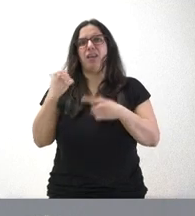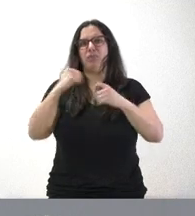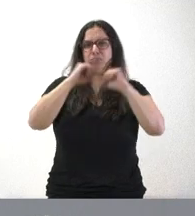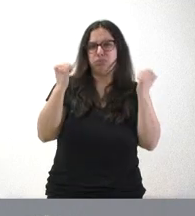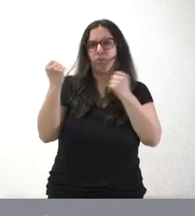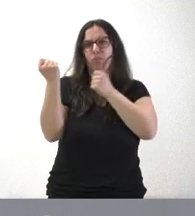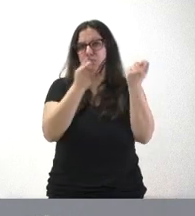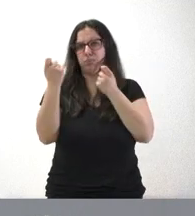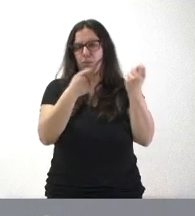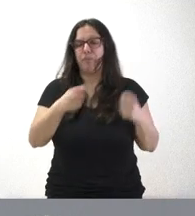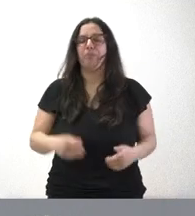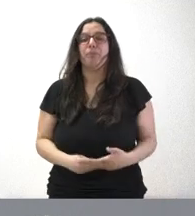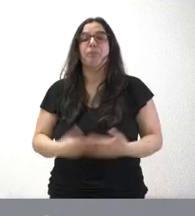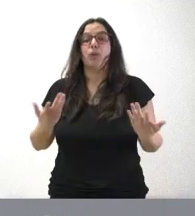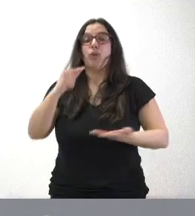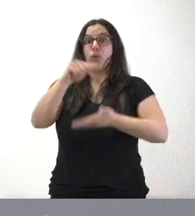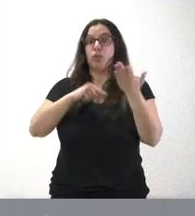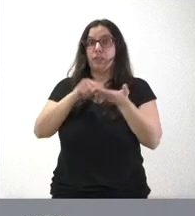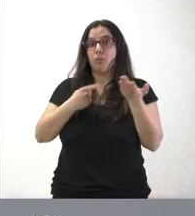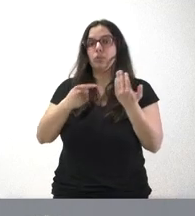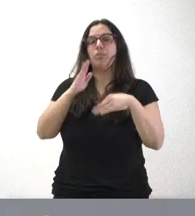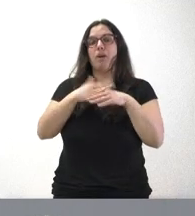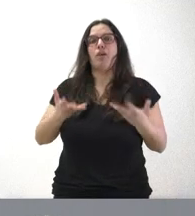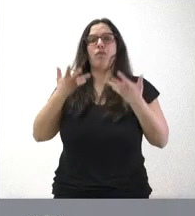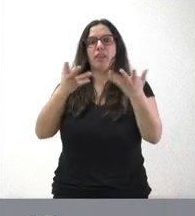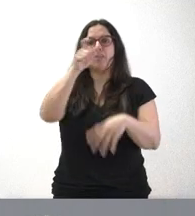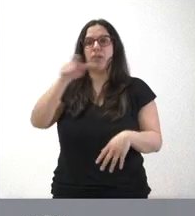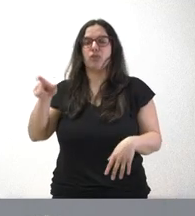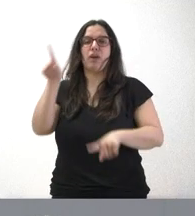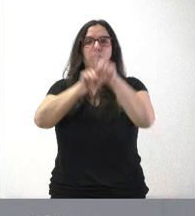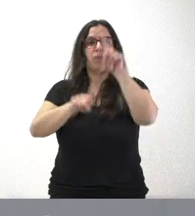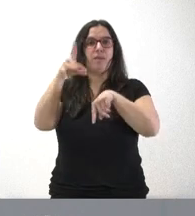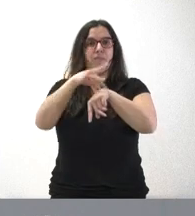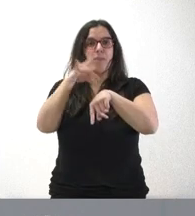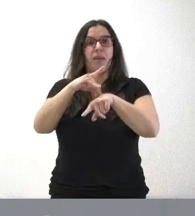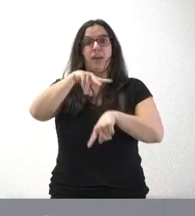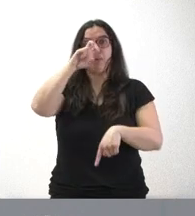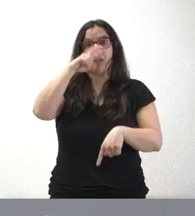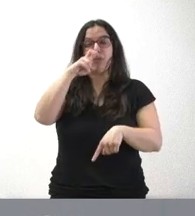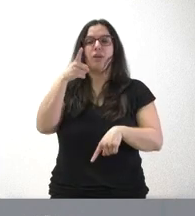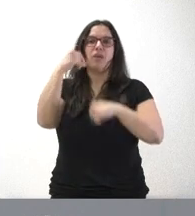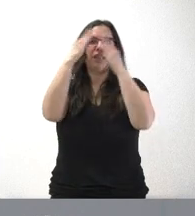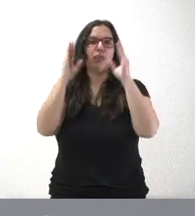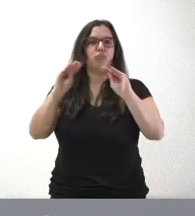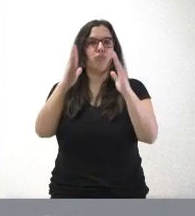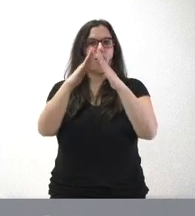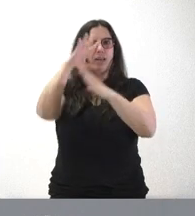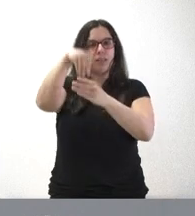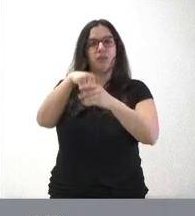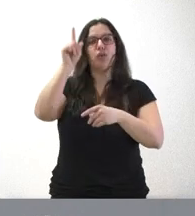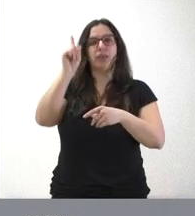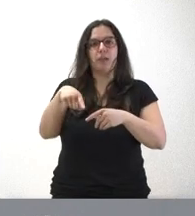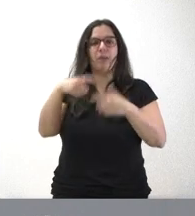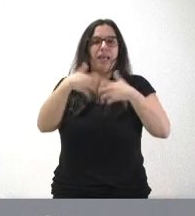Con esta contratación se da servicio a estos pacientes con enfermedades respiratorias, lo que requiere la atención sanitaria en el domicilio, así como el suministro del